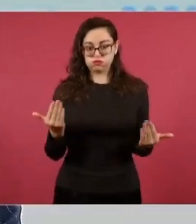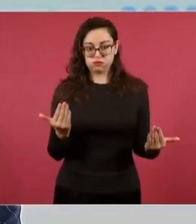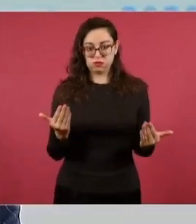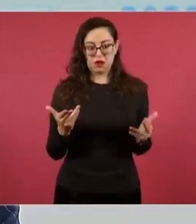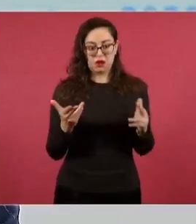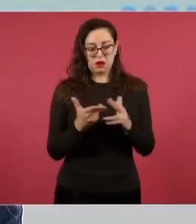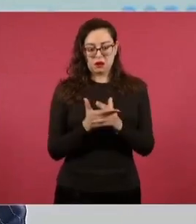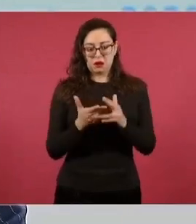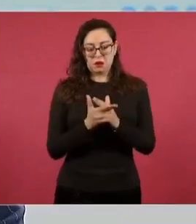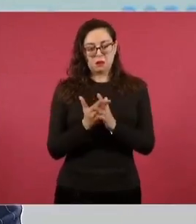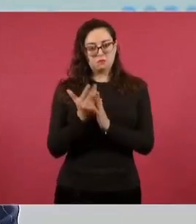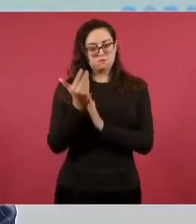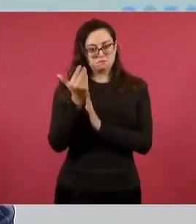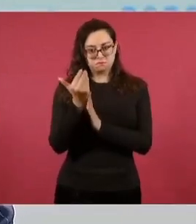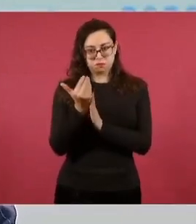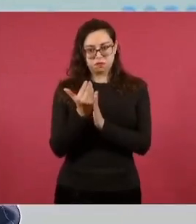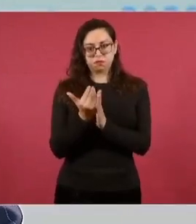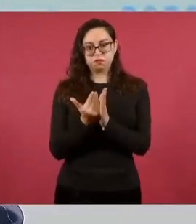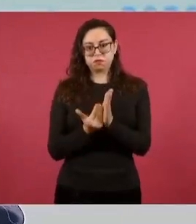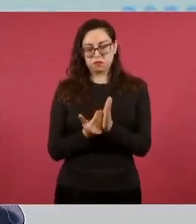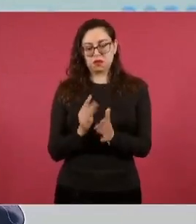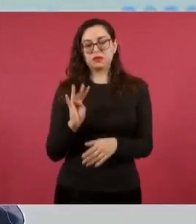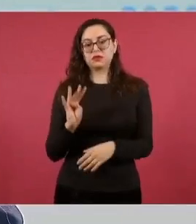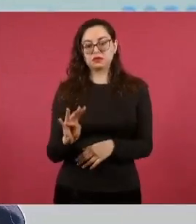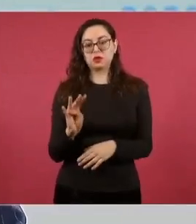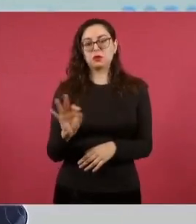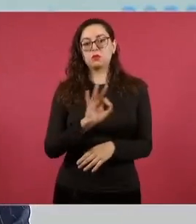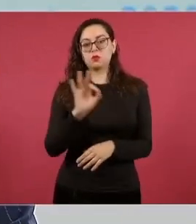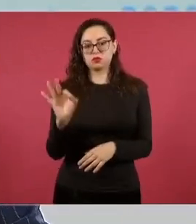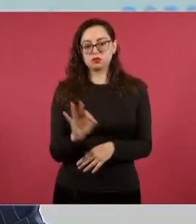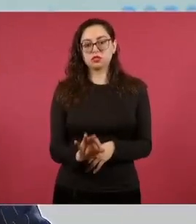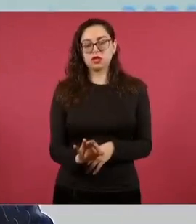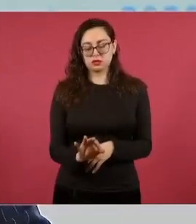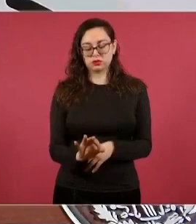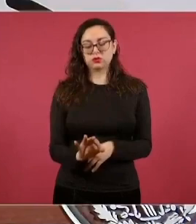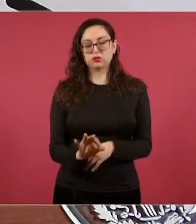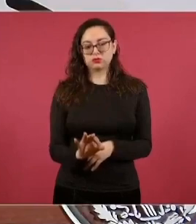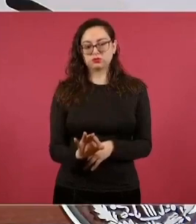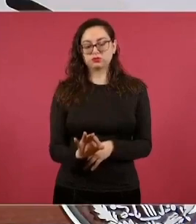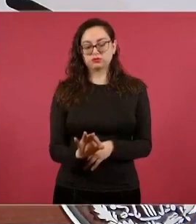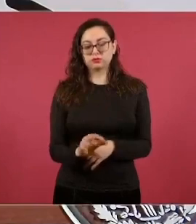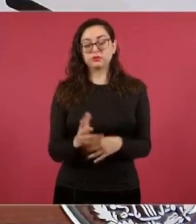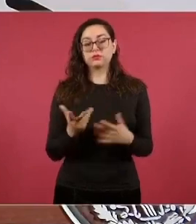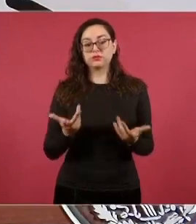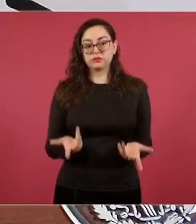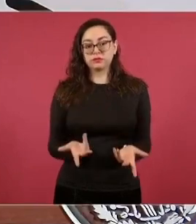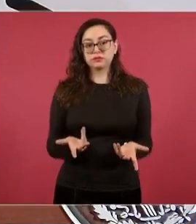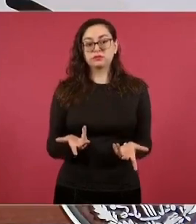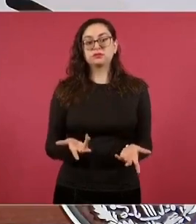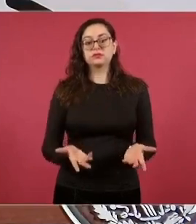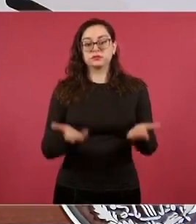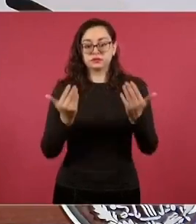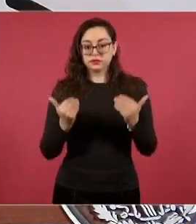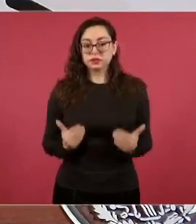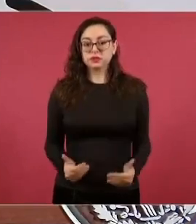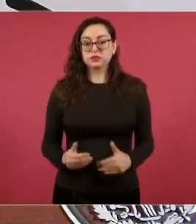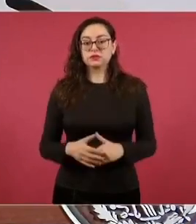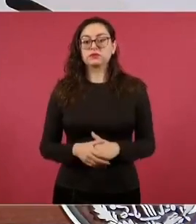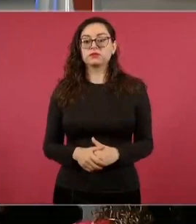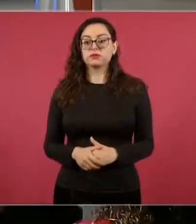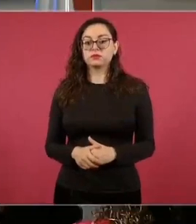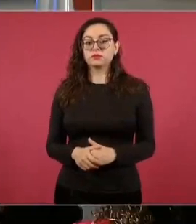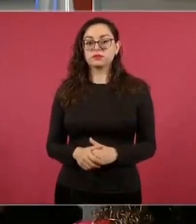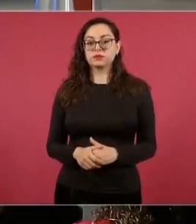índice de homicidios a 19%, una reducción. Hasta eso, la que sigue. Y